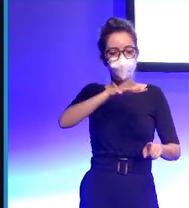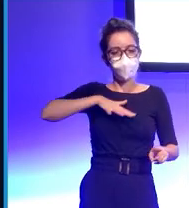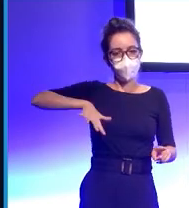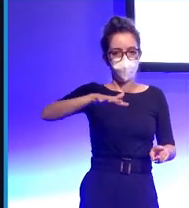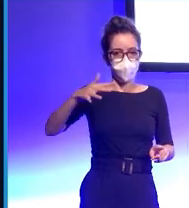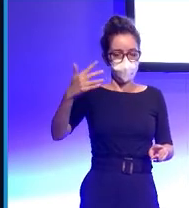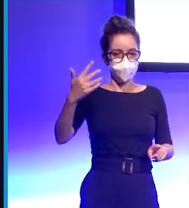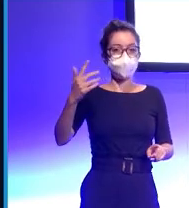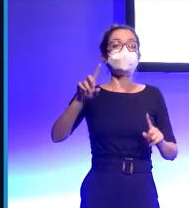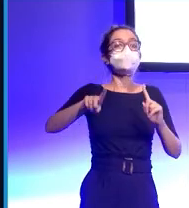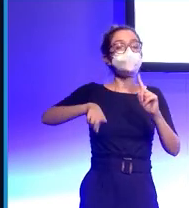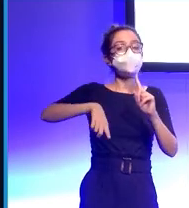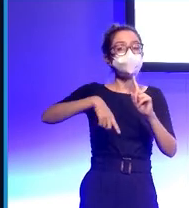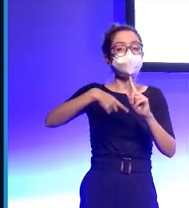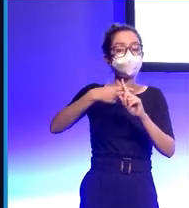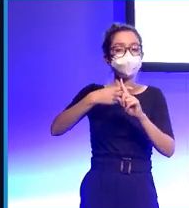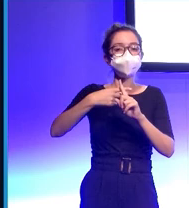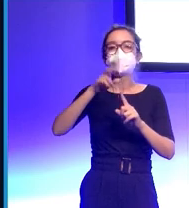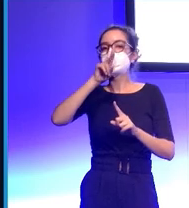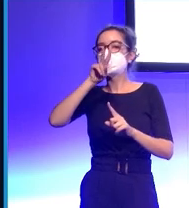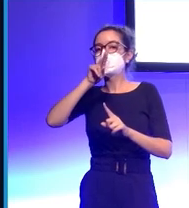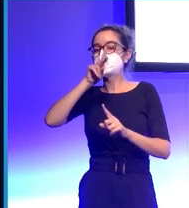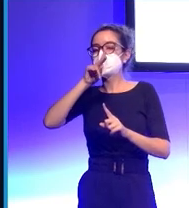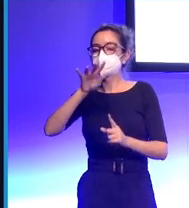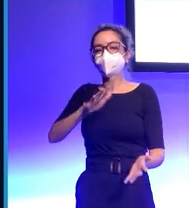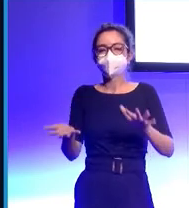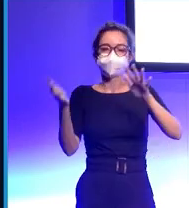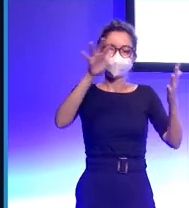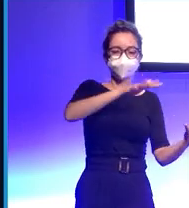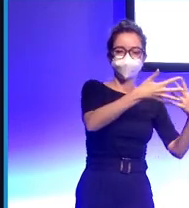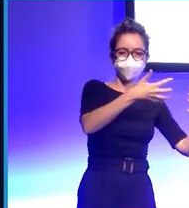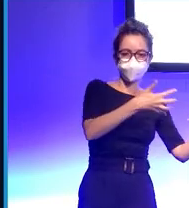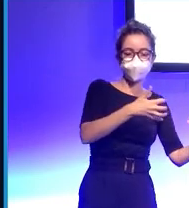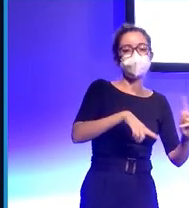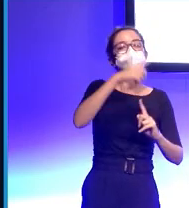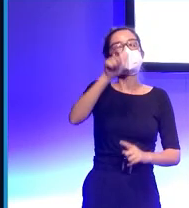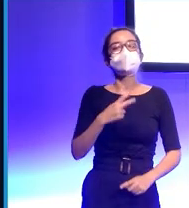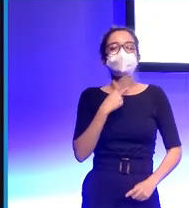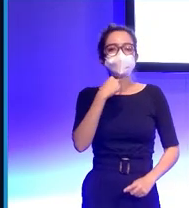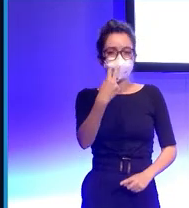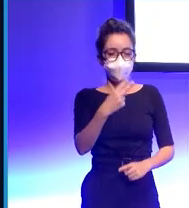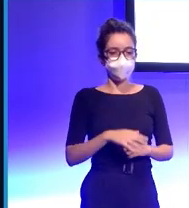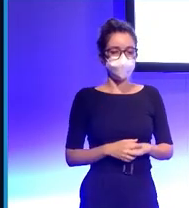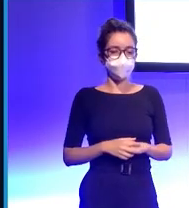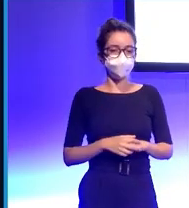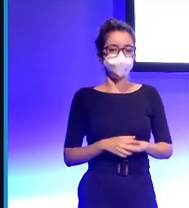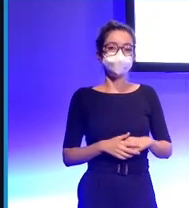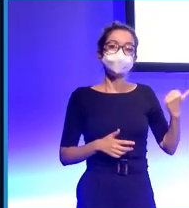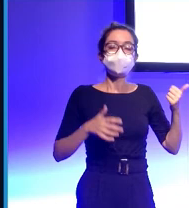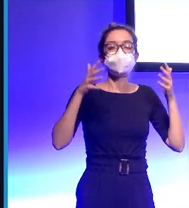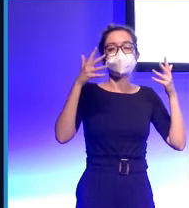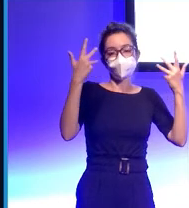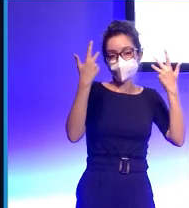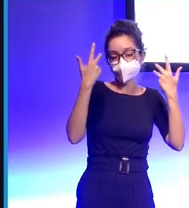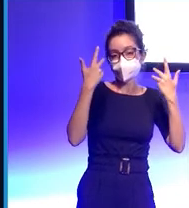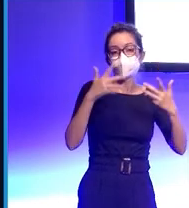como la transcripción del texto hablado y la voz de la persona. Esto sería el coach emocional